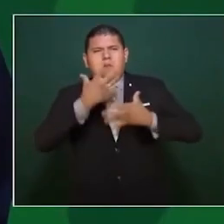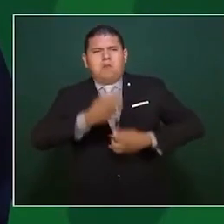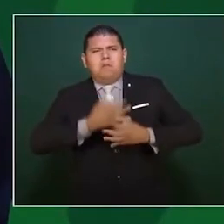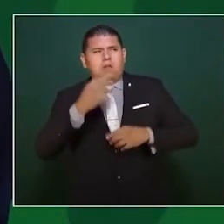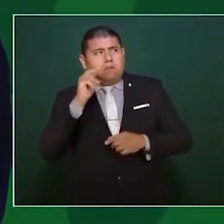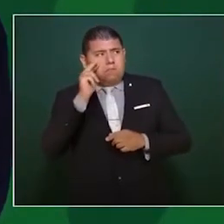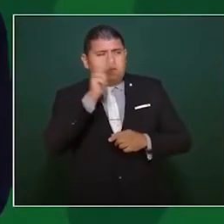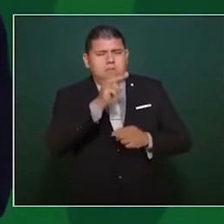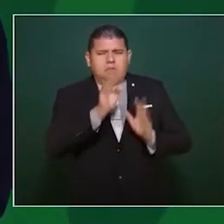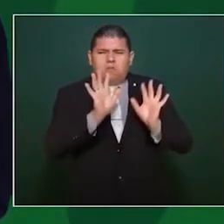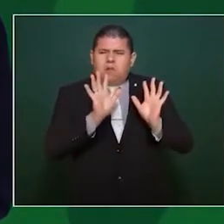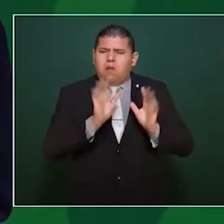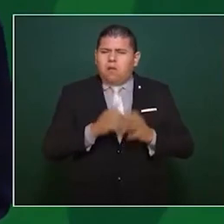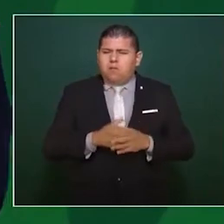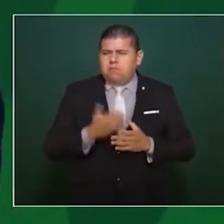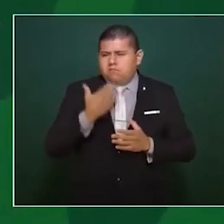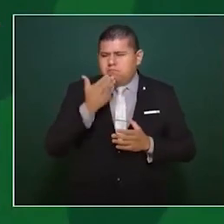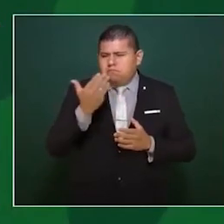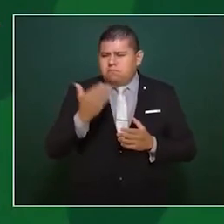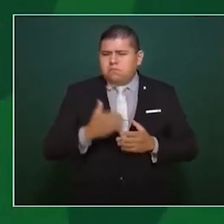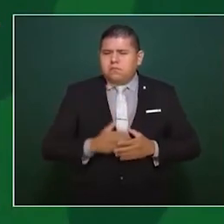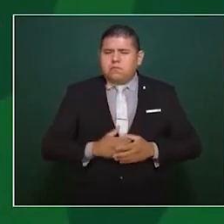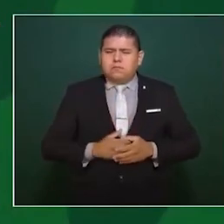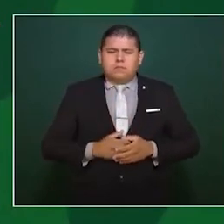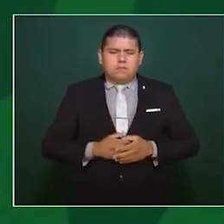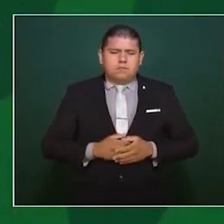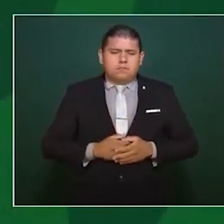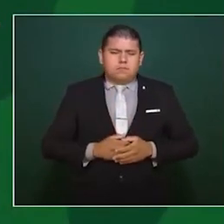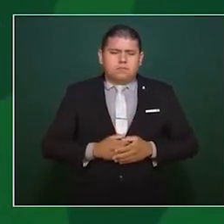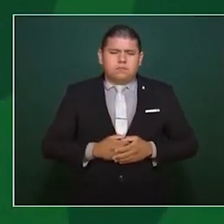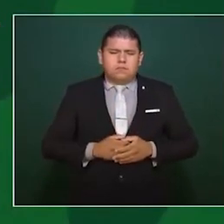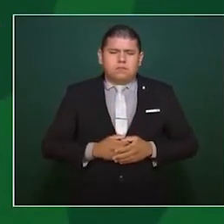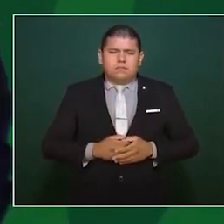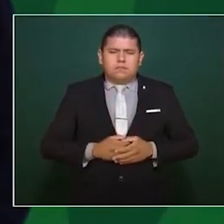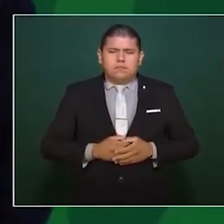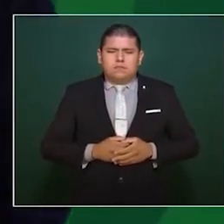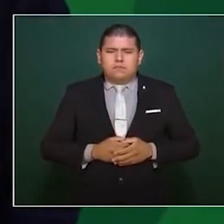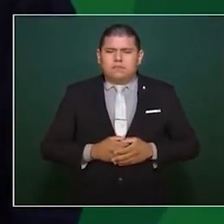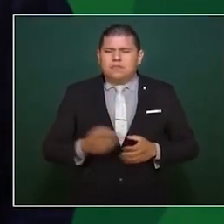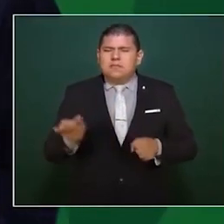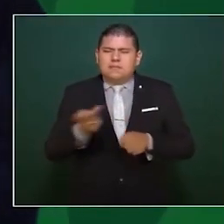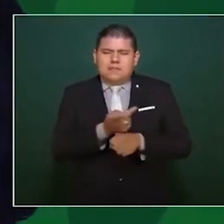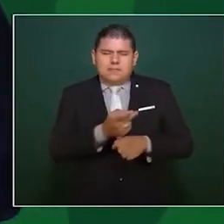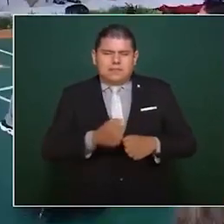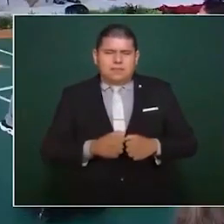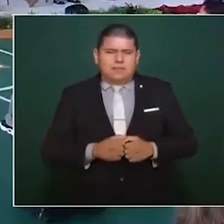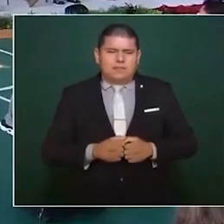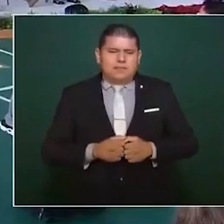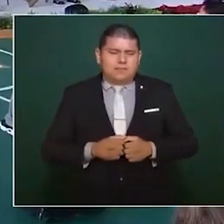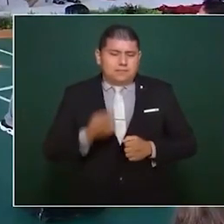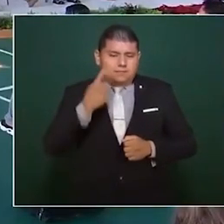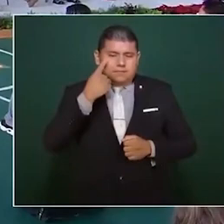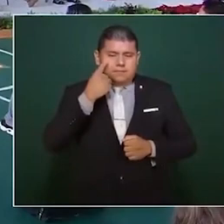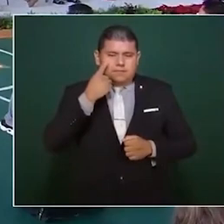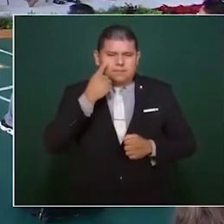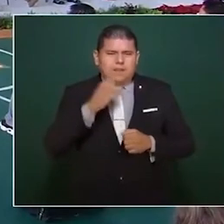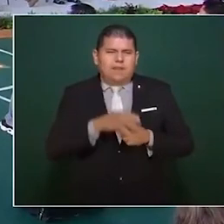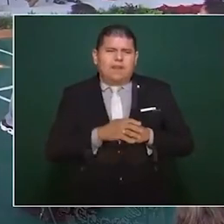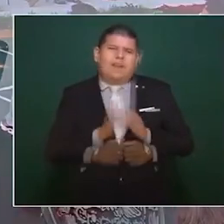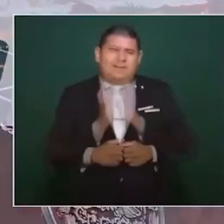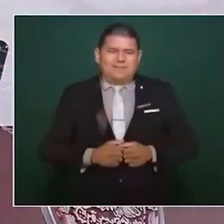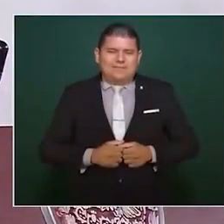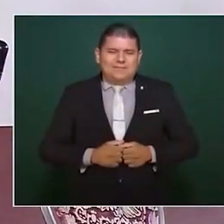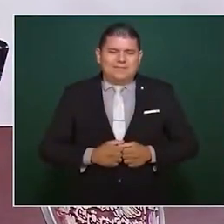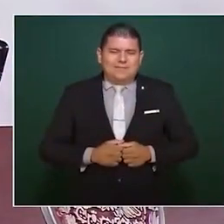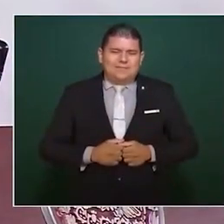La verdad que es hasta para decirles ternuritas,